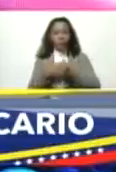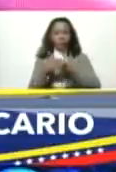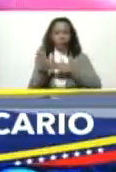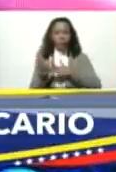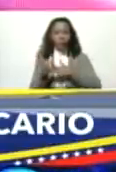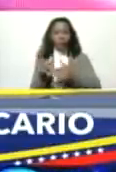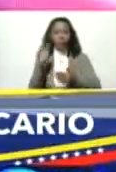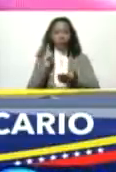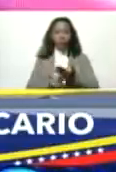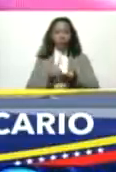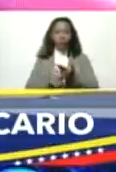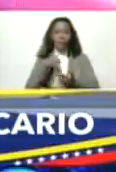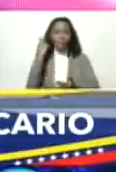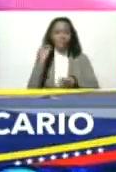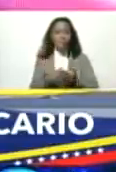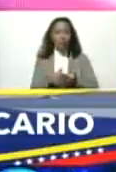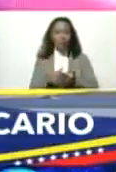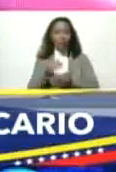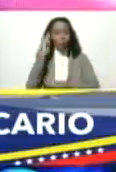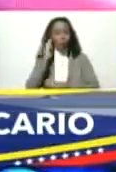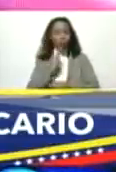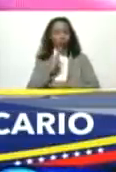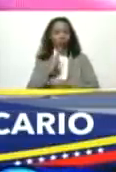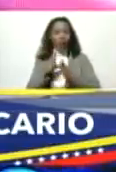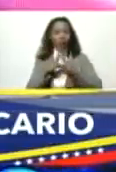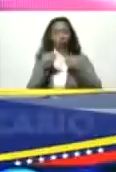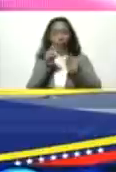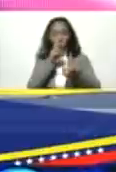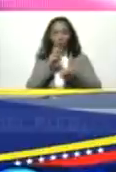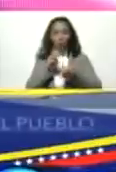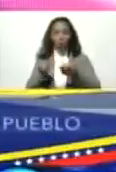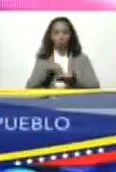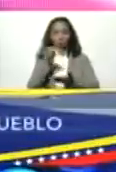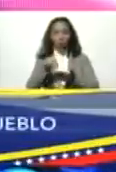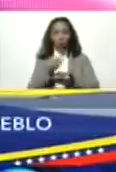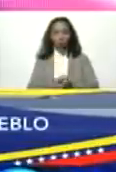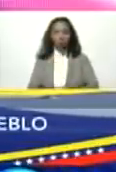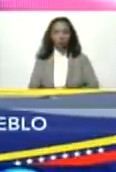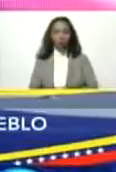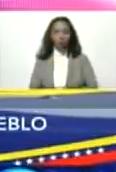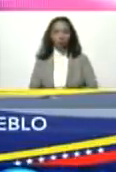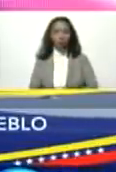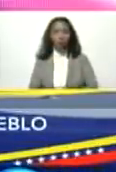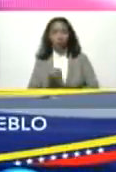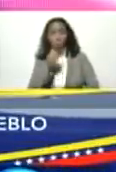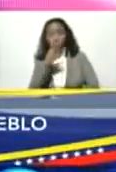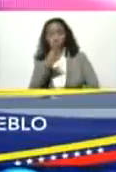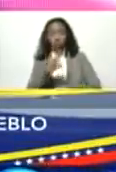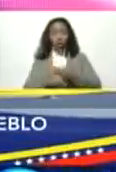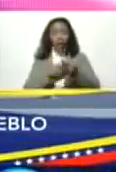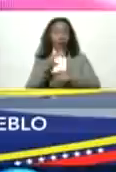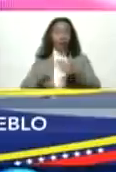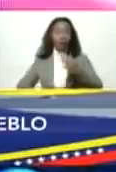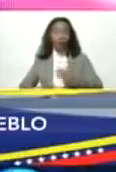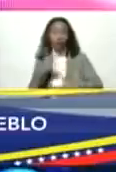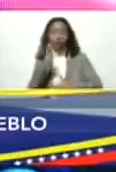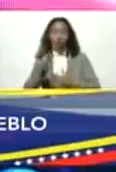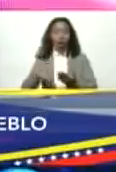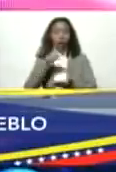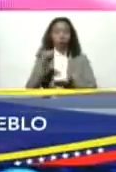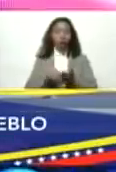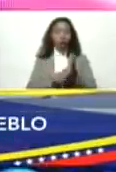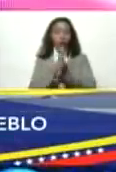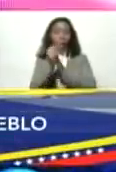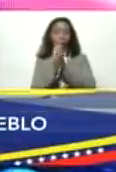saldo de hasta mil bolívares en toda la banca nacional bueno se crea el fondo nacional del